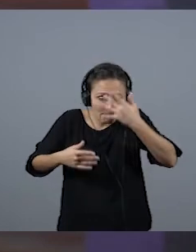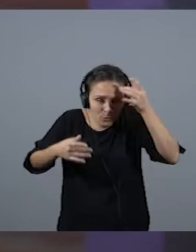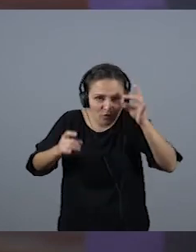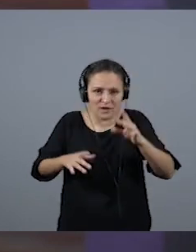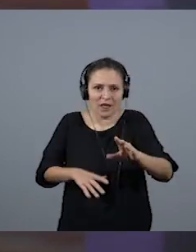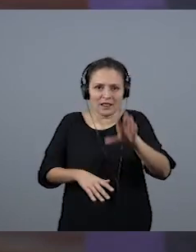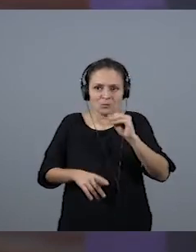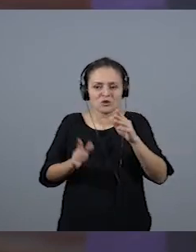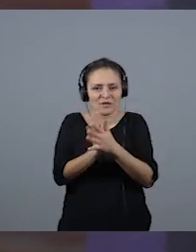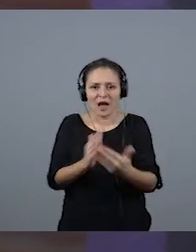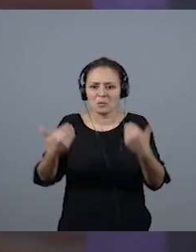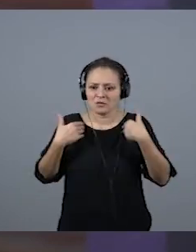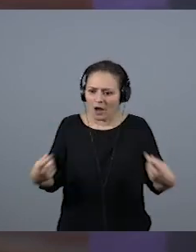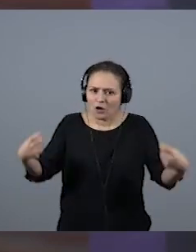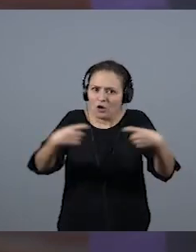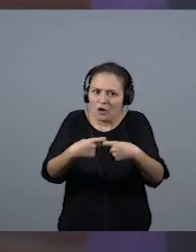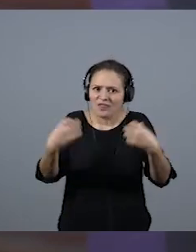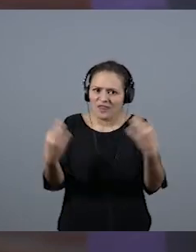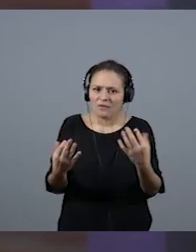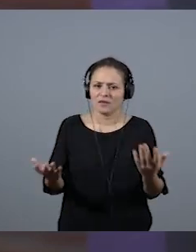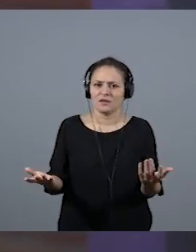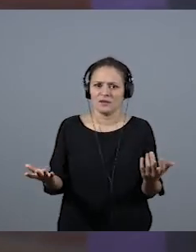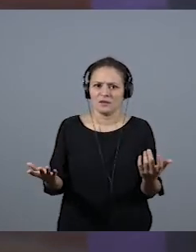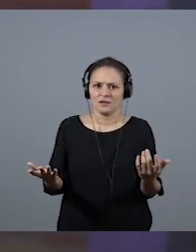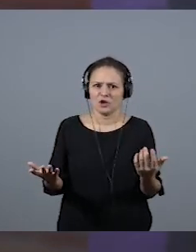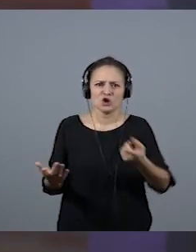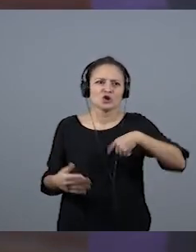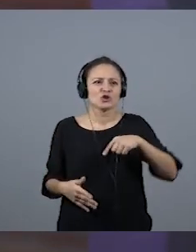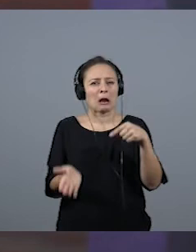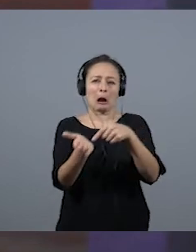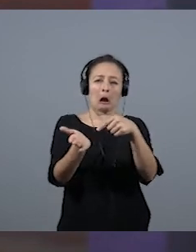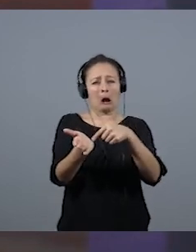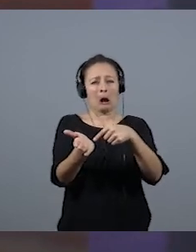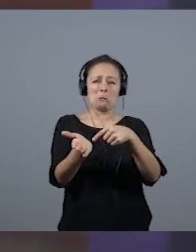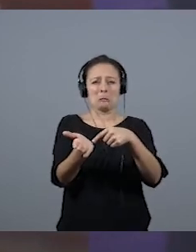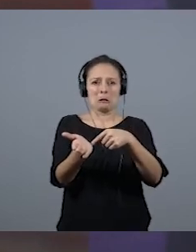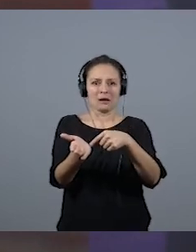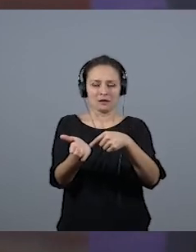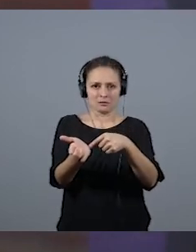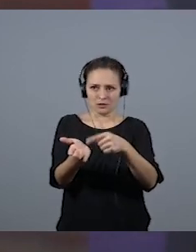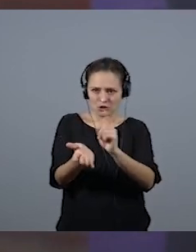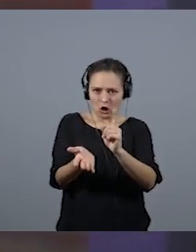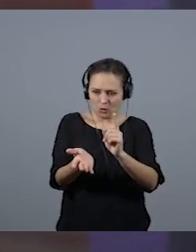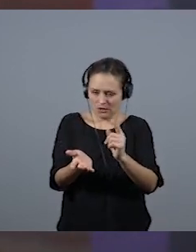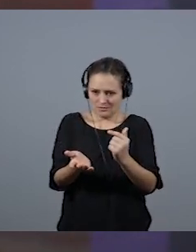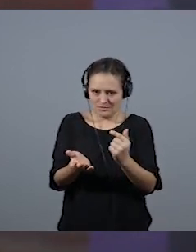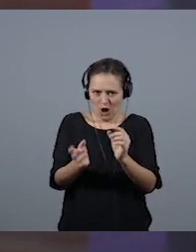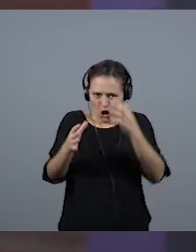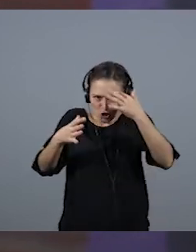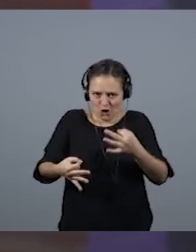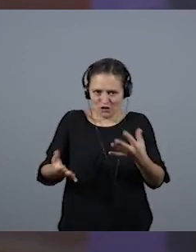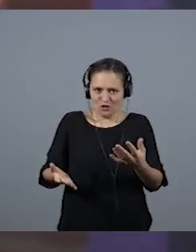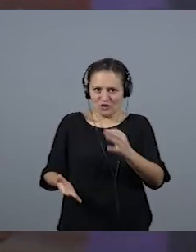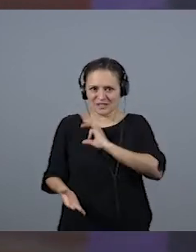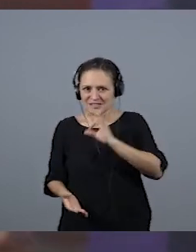corresponsabilidad, que no estamos pidiendo nada, que no estamos pidiendo nada del otro mundo, señoras y señores,